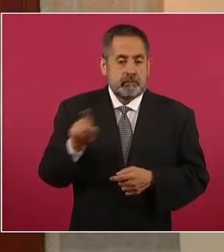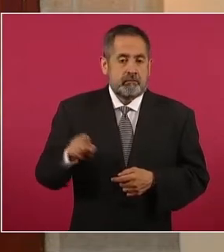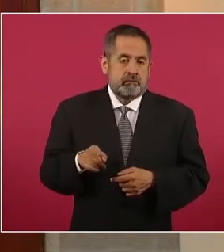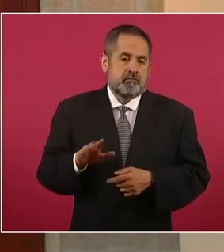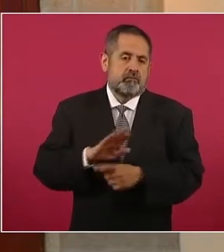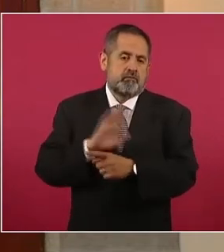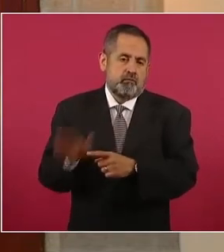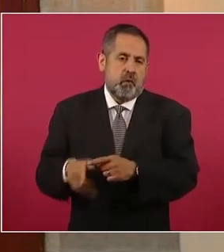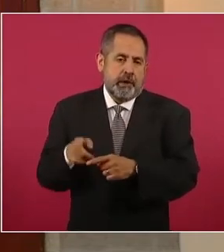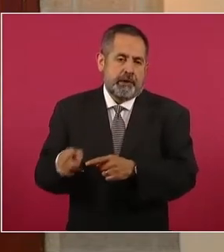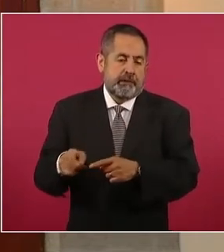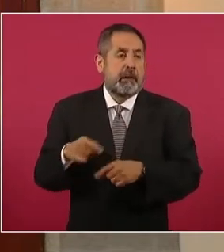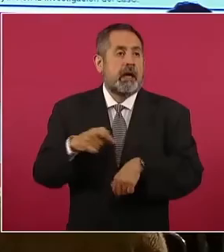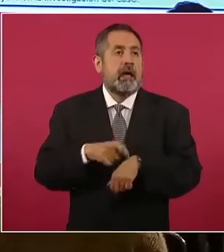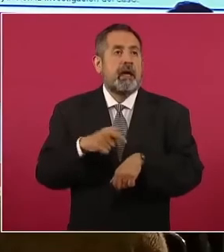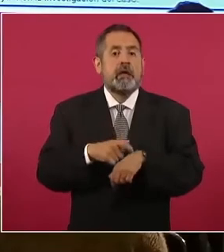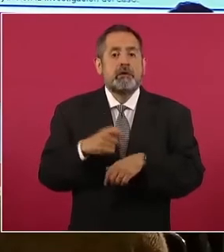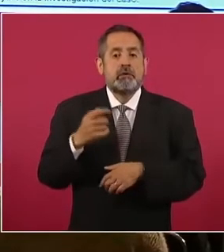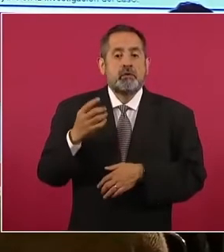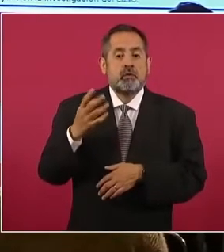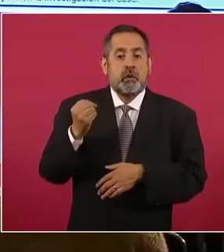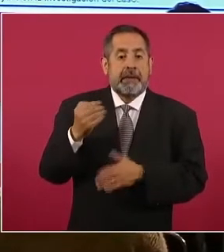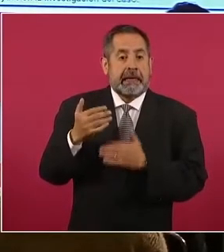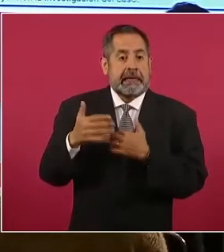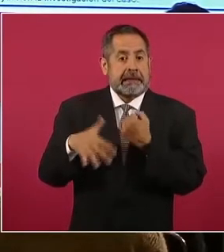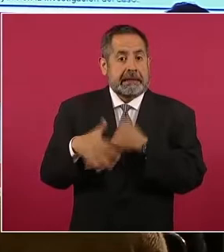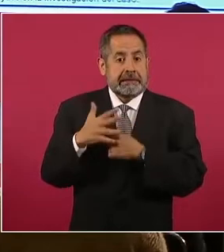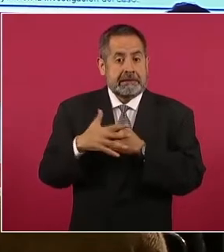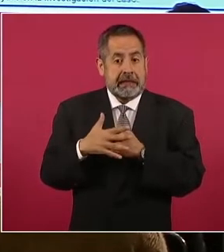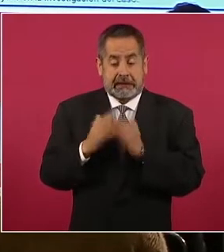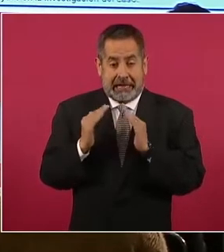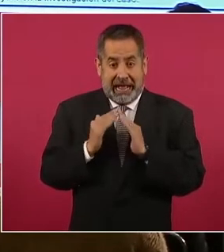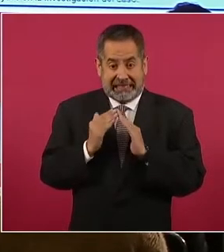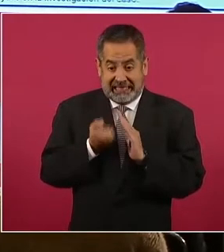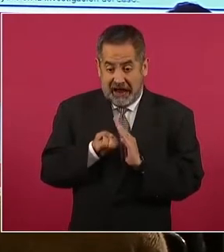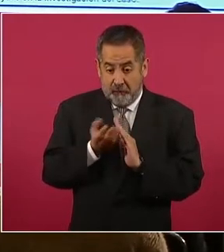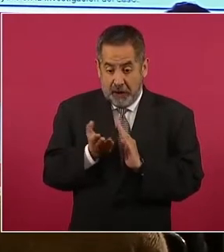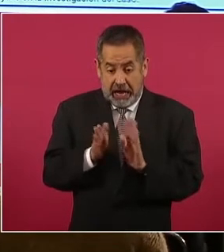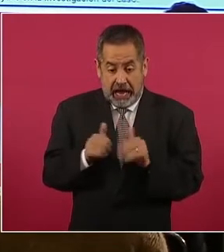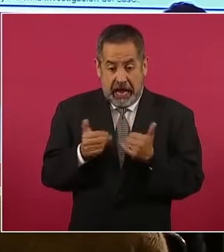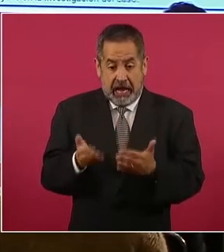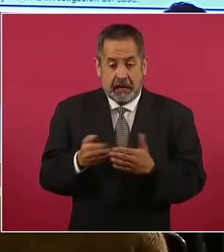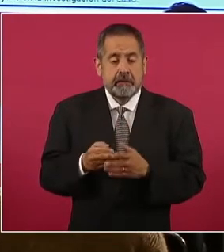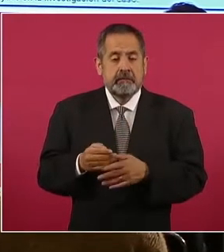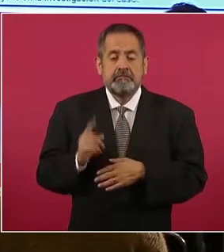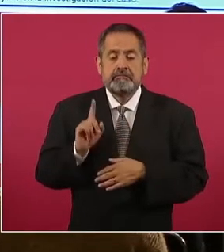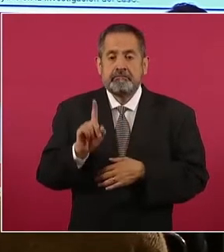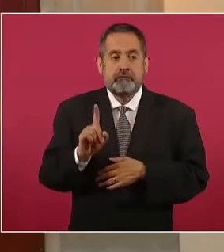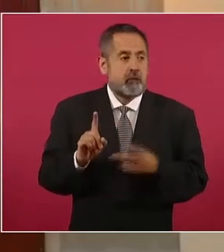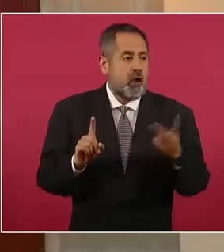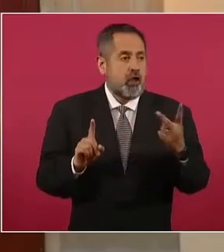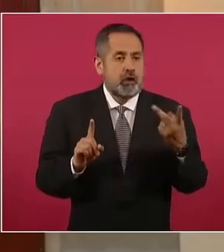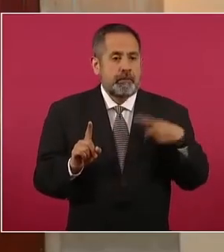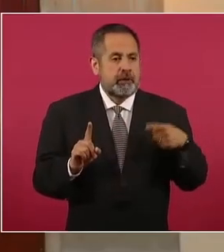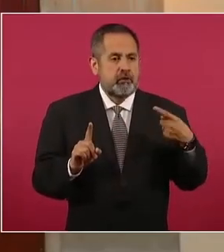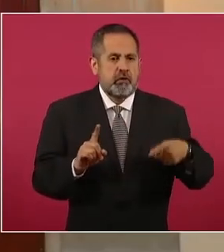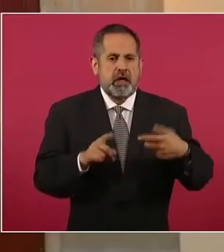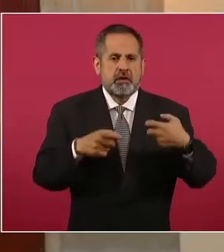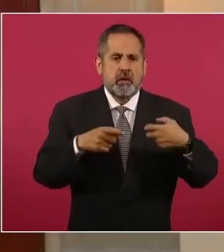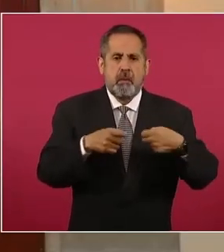9.15 horas afuera de su domicilio. Dos sujetos armados se presentan a bordo de una